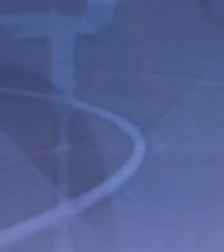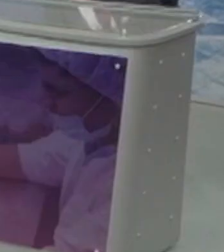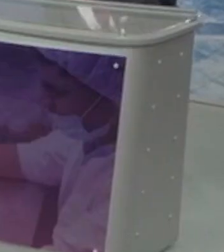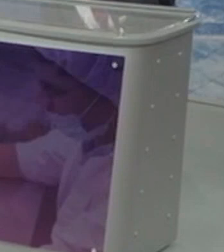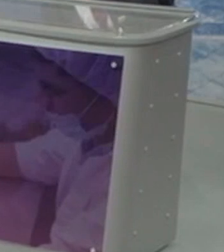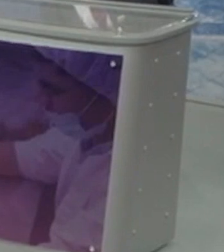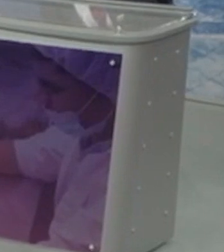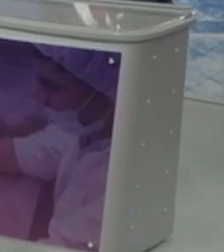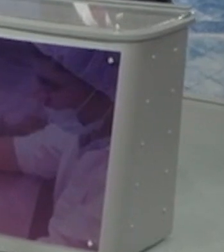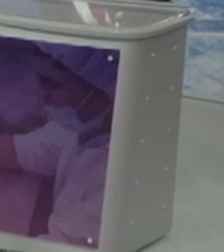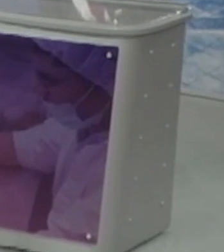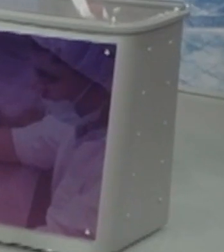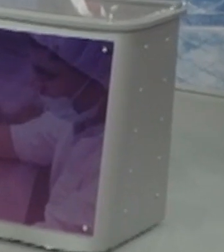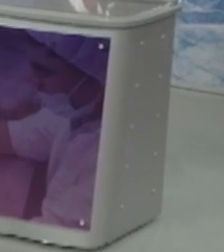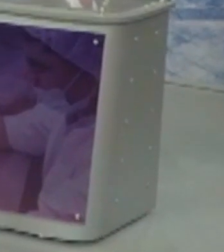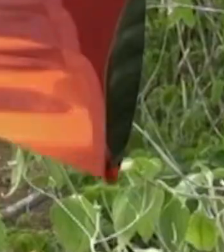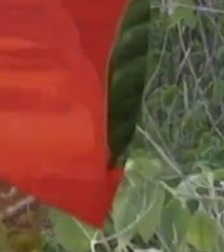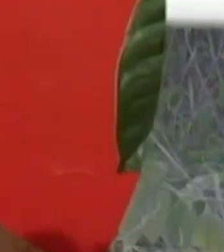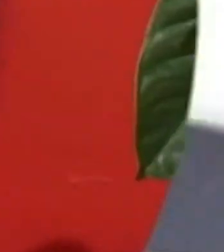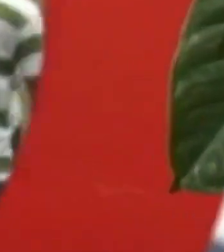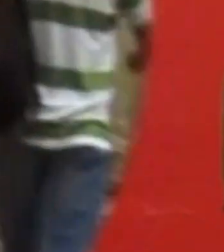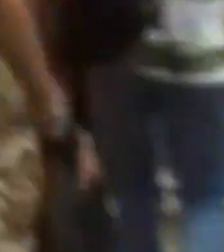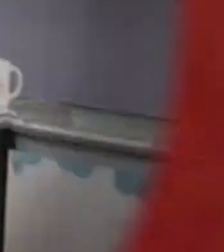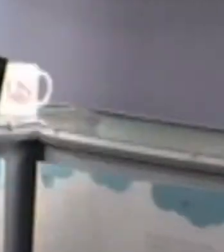hablar en una mirada esta semana acompáñenos